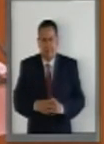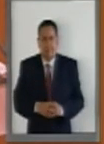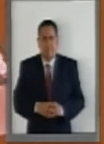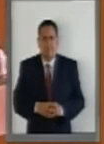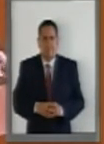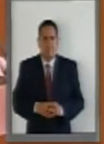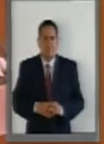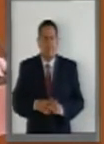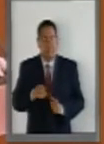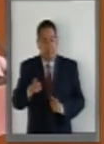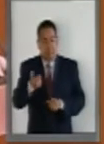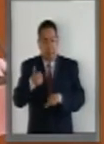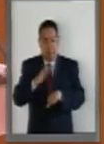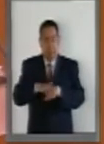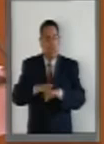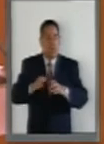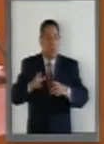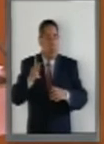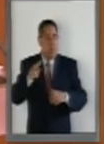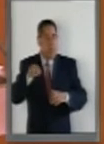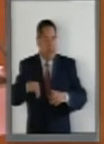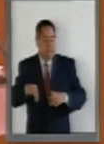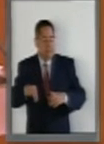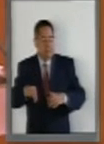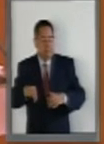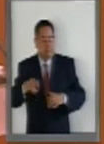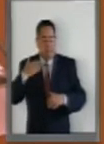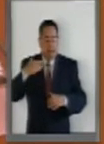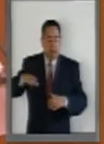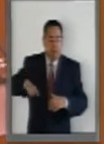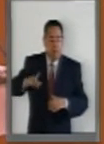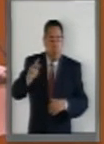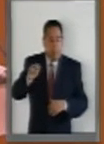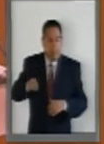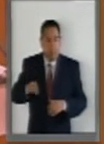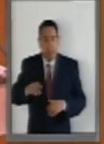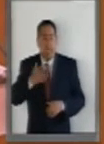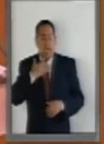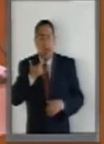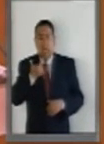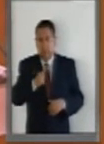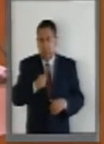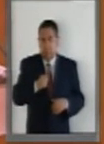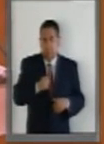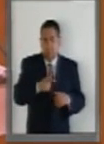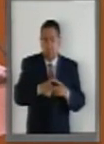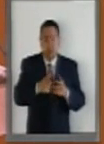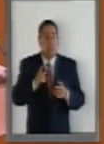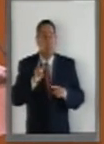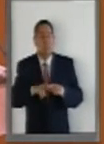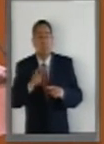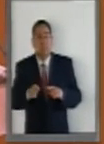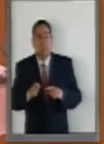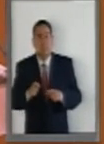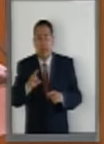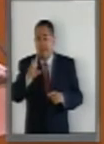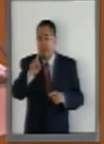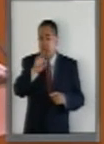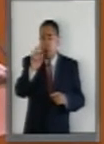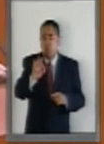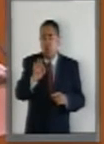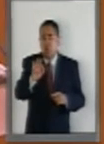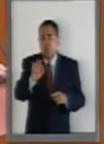Que en administraciones panistas la gasolina era, de entrada, 30%